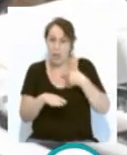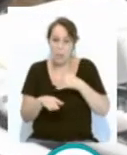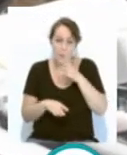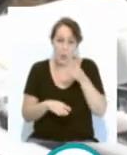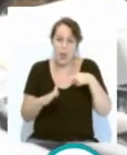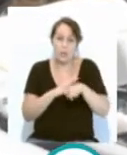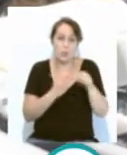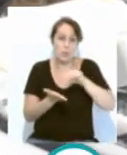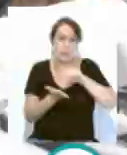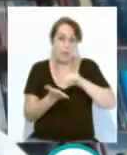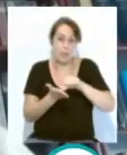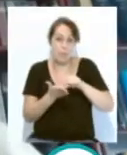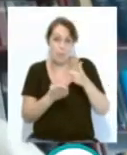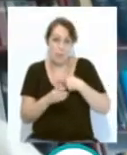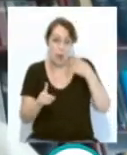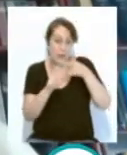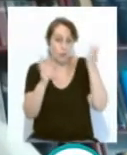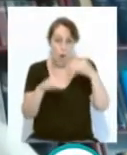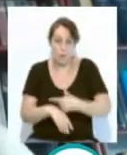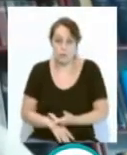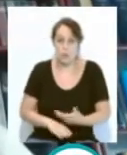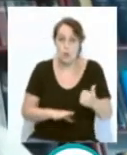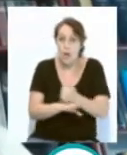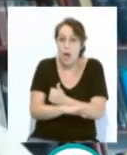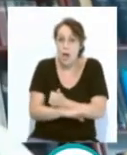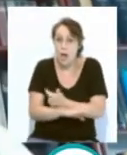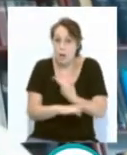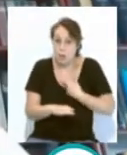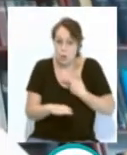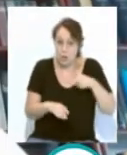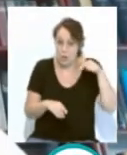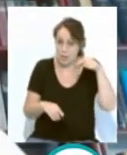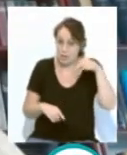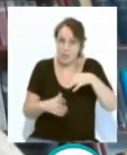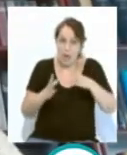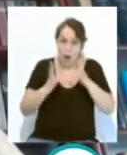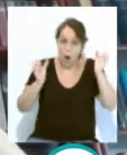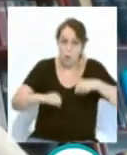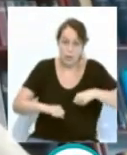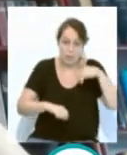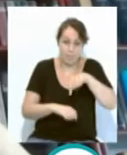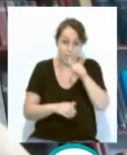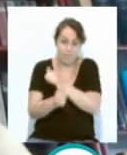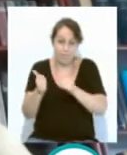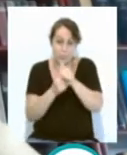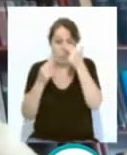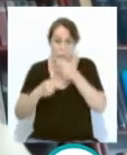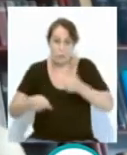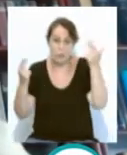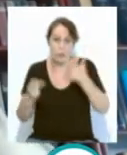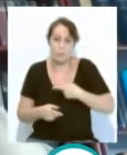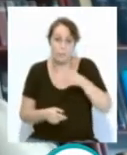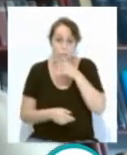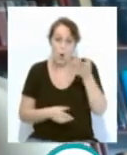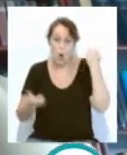sin rumbo y sin ambición. Ciudadanos no va a ser ni de lejos cómplice de este ventajismo público que alrededor de comportamientos que